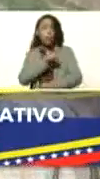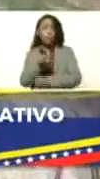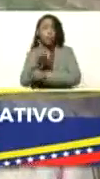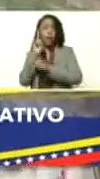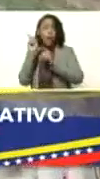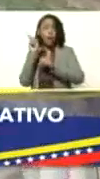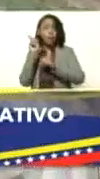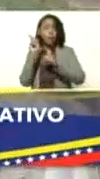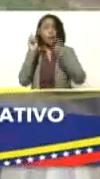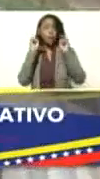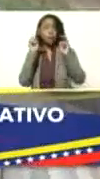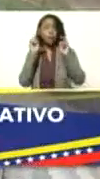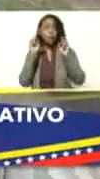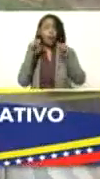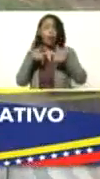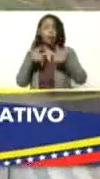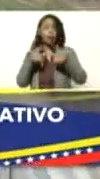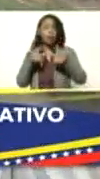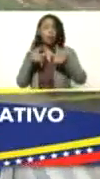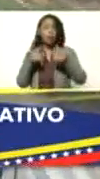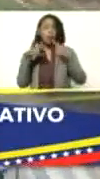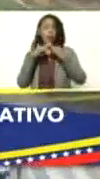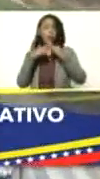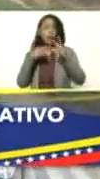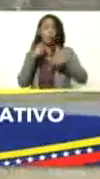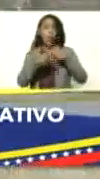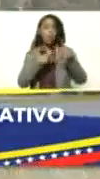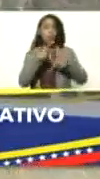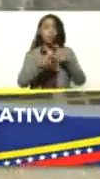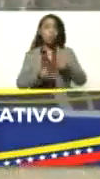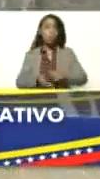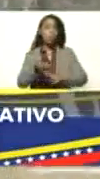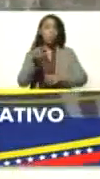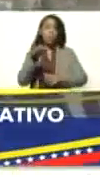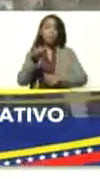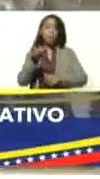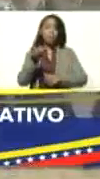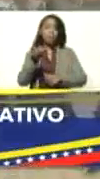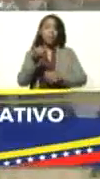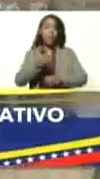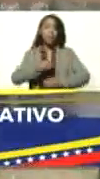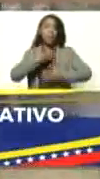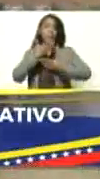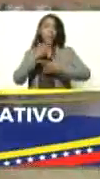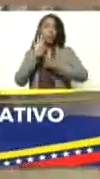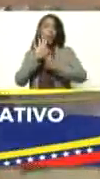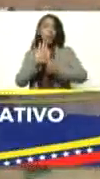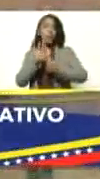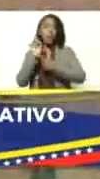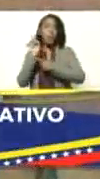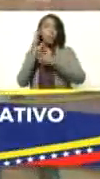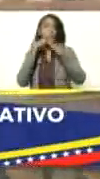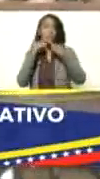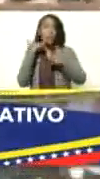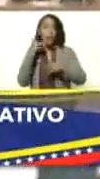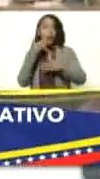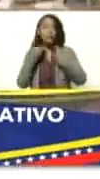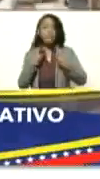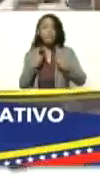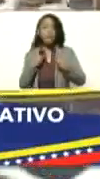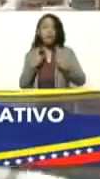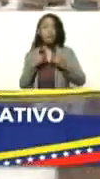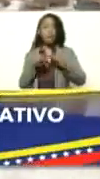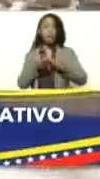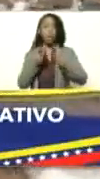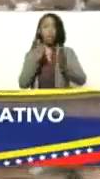condiciones. En esta unidad de producción particular es una expresión de esa experiencia que vive el planeta